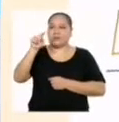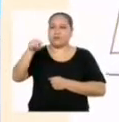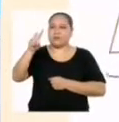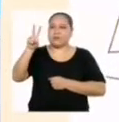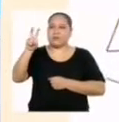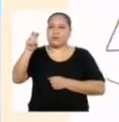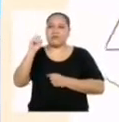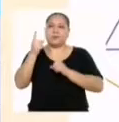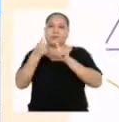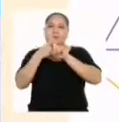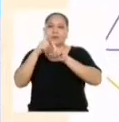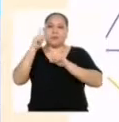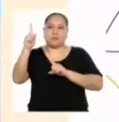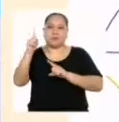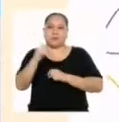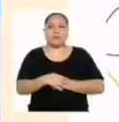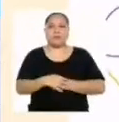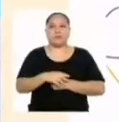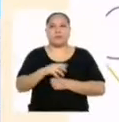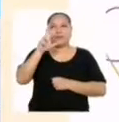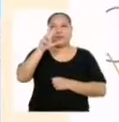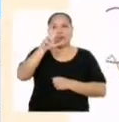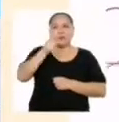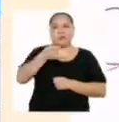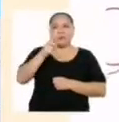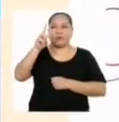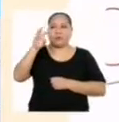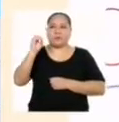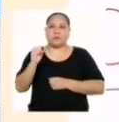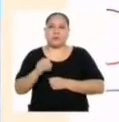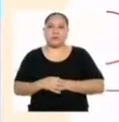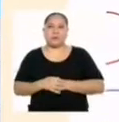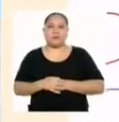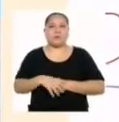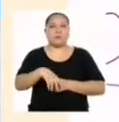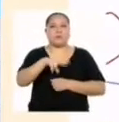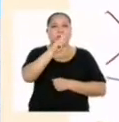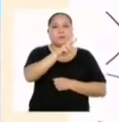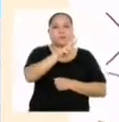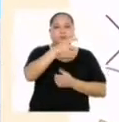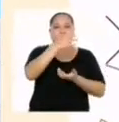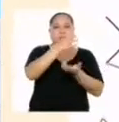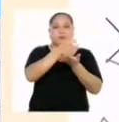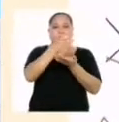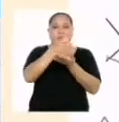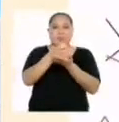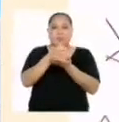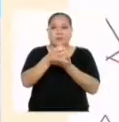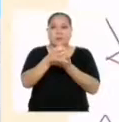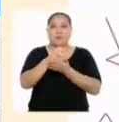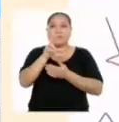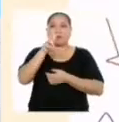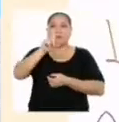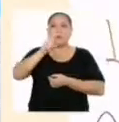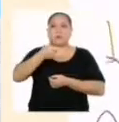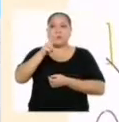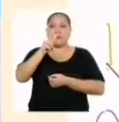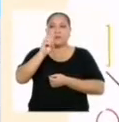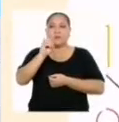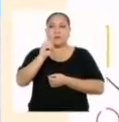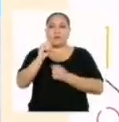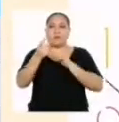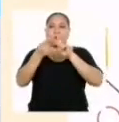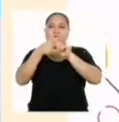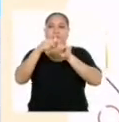,20 por 1, que es igual a 3,20 soles. Luego, dos tarros de leche es a 3,20 por